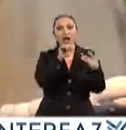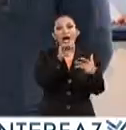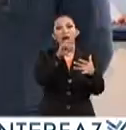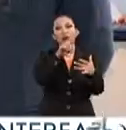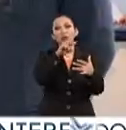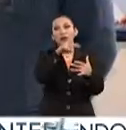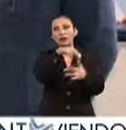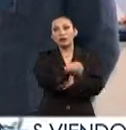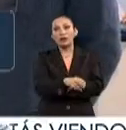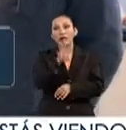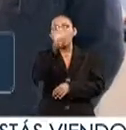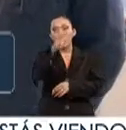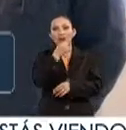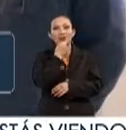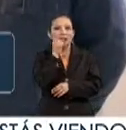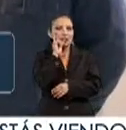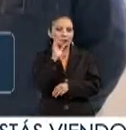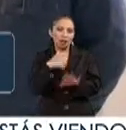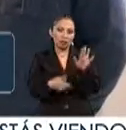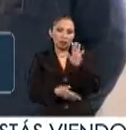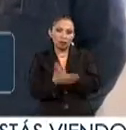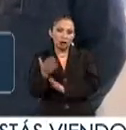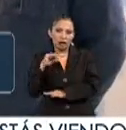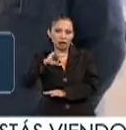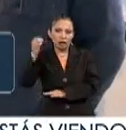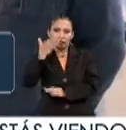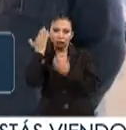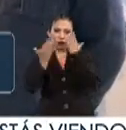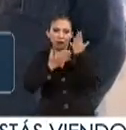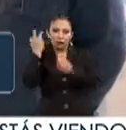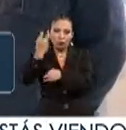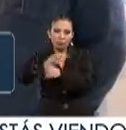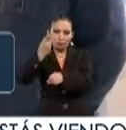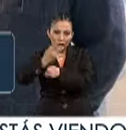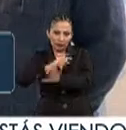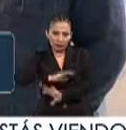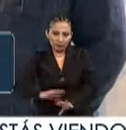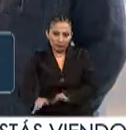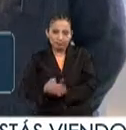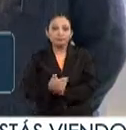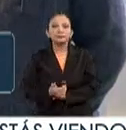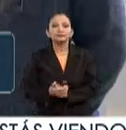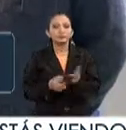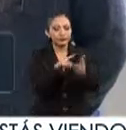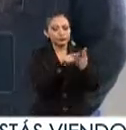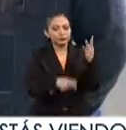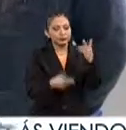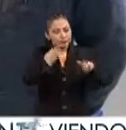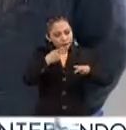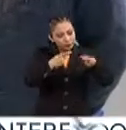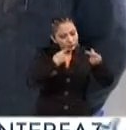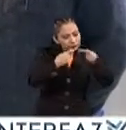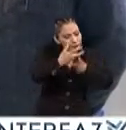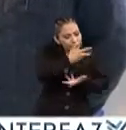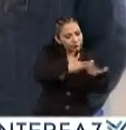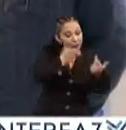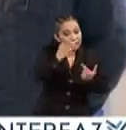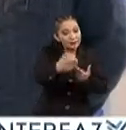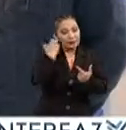Con cuatro niñas que ya no están, ya están en la preparatoria, desarrollamos este